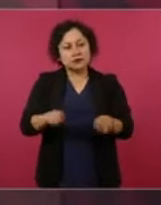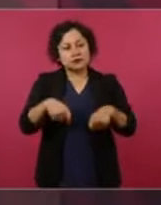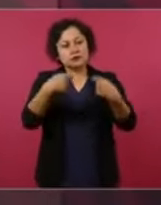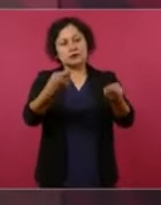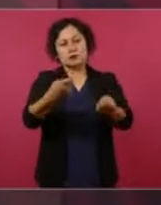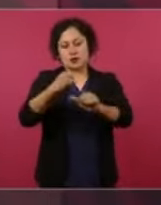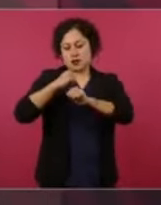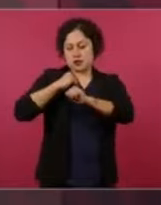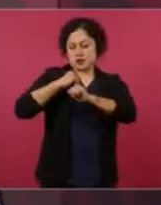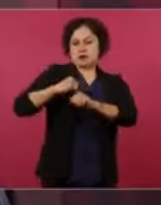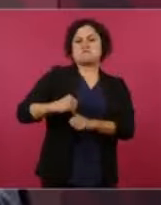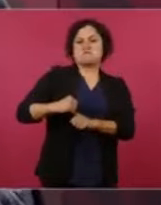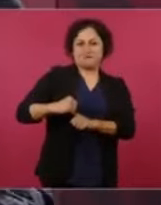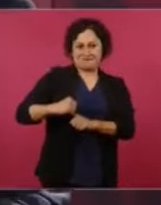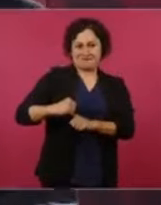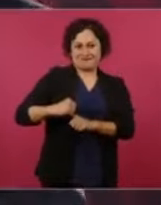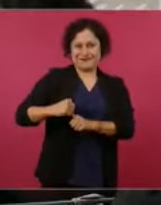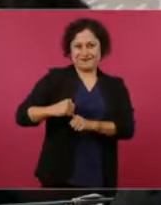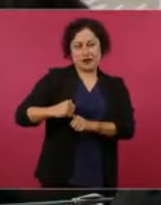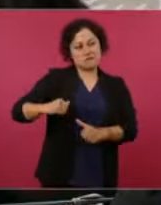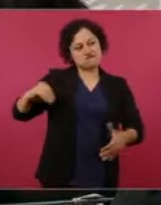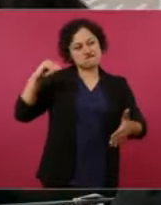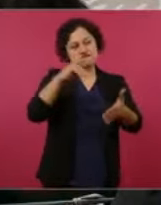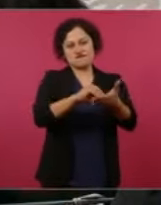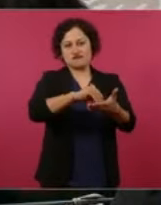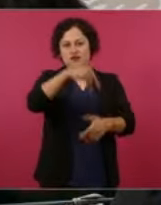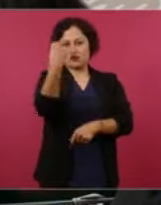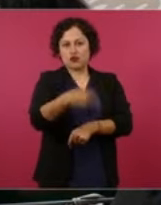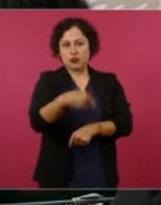Cuando se está en un proceso de transformación,